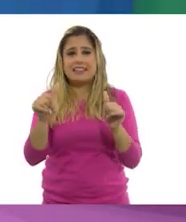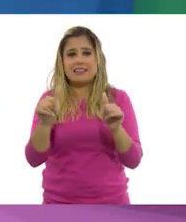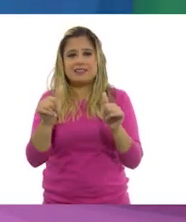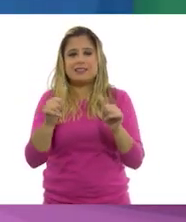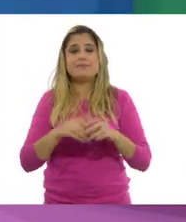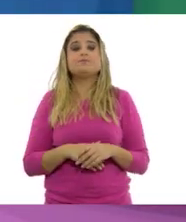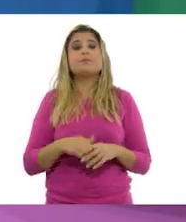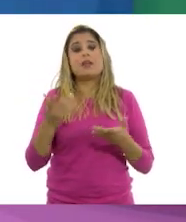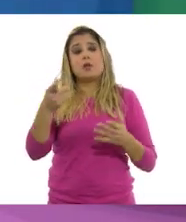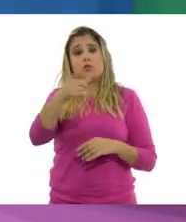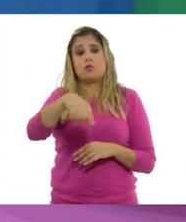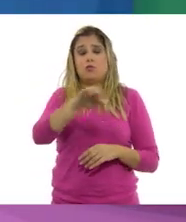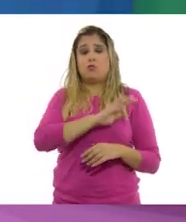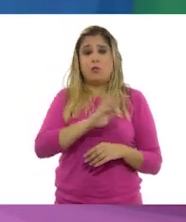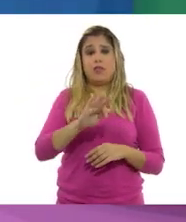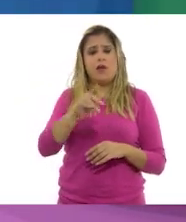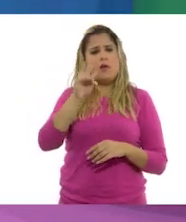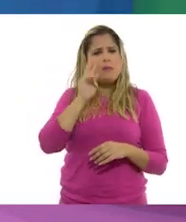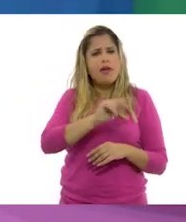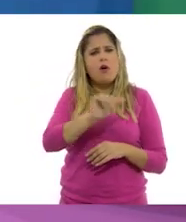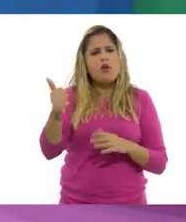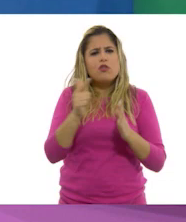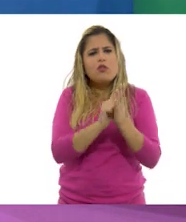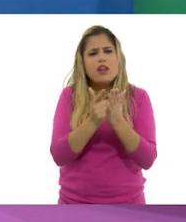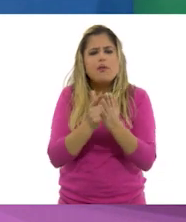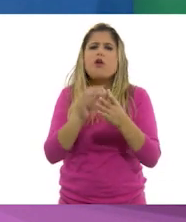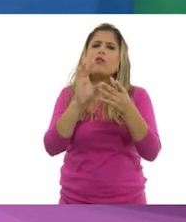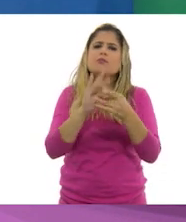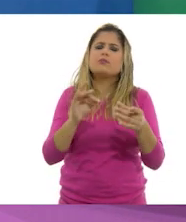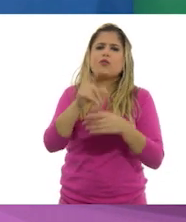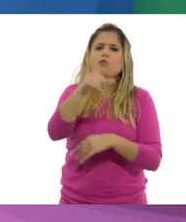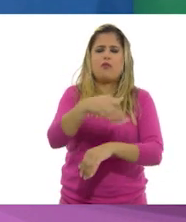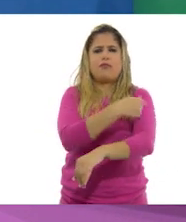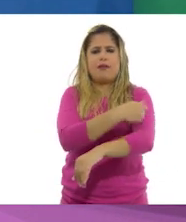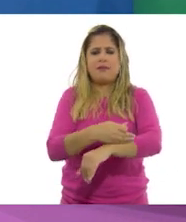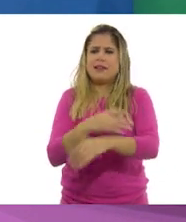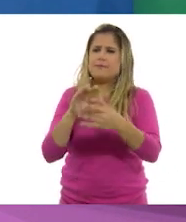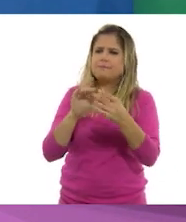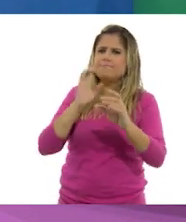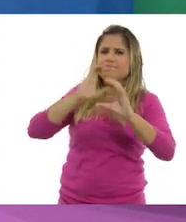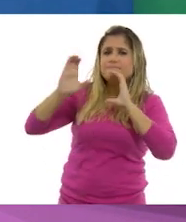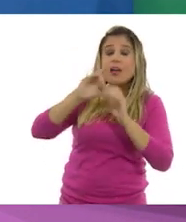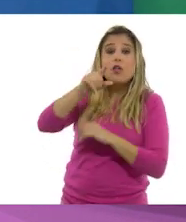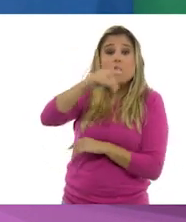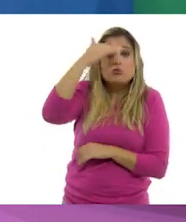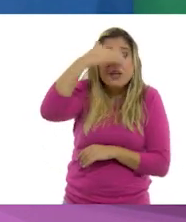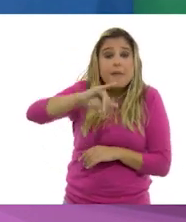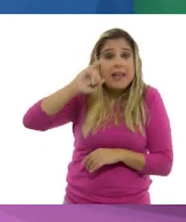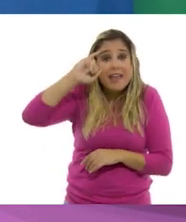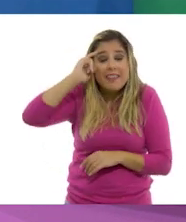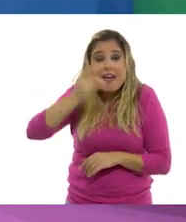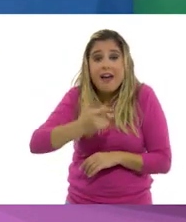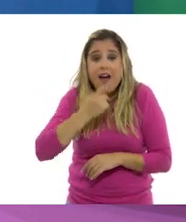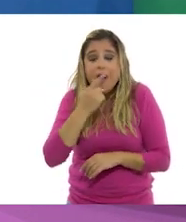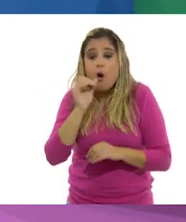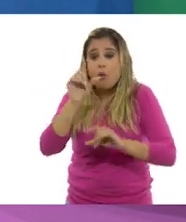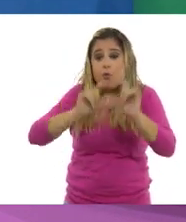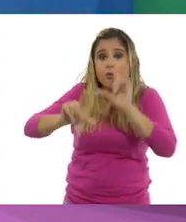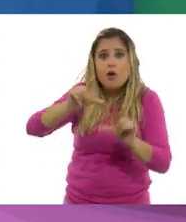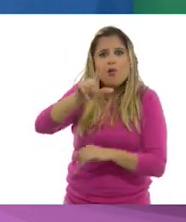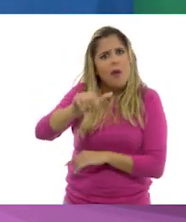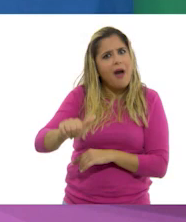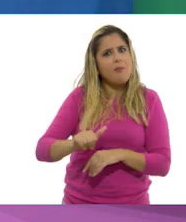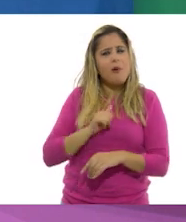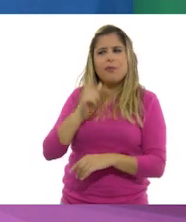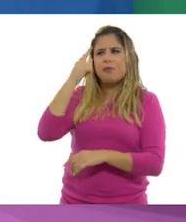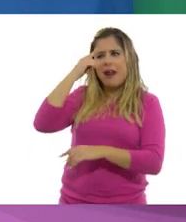Si te es posible, consulta otros libros y comenta el tema de hoy con tu familia. Si tienes la fortuna de hablar una lengua indígena, aprovecha también